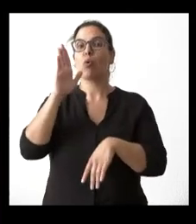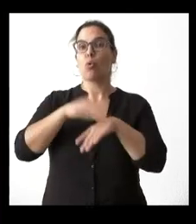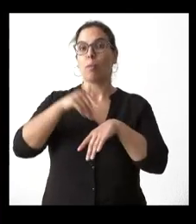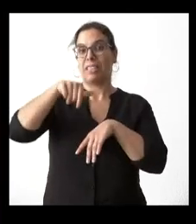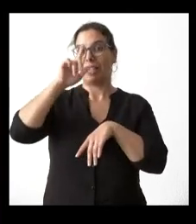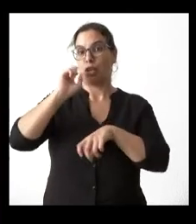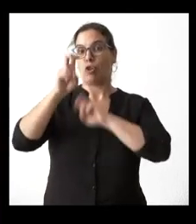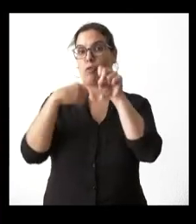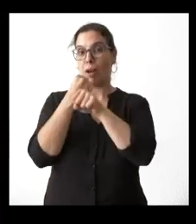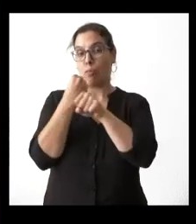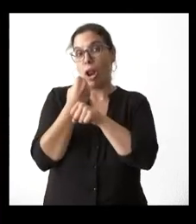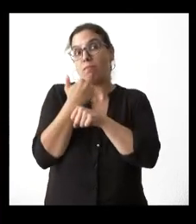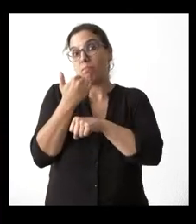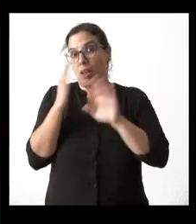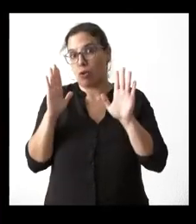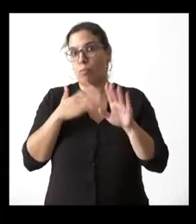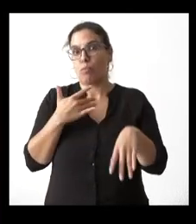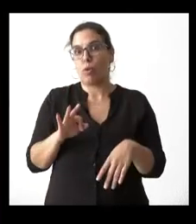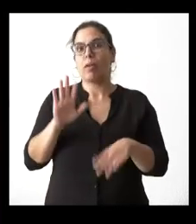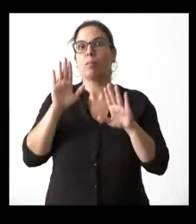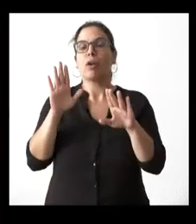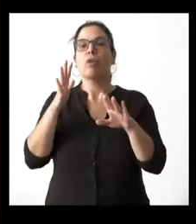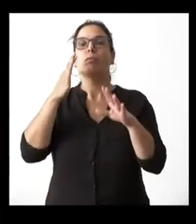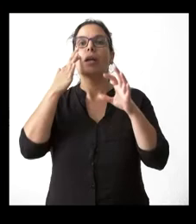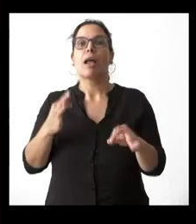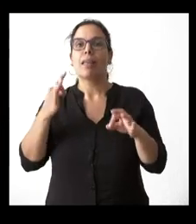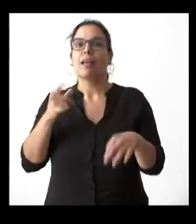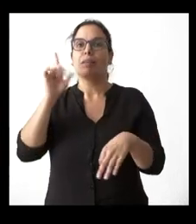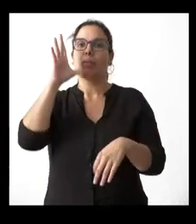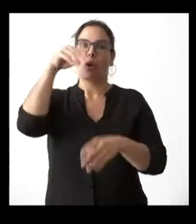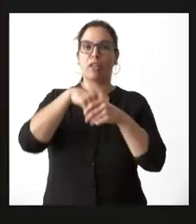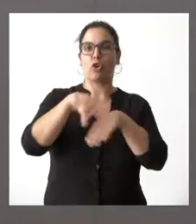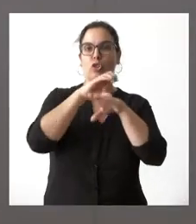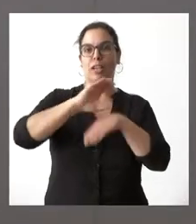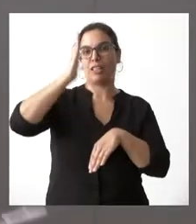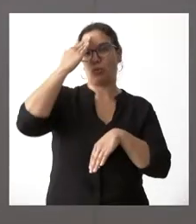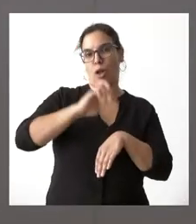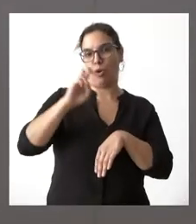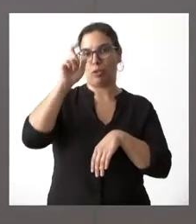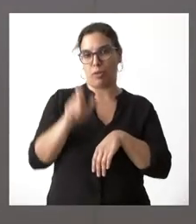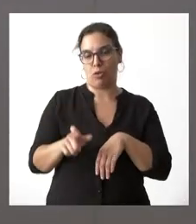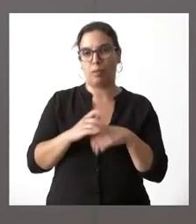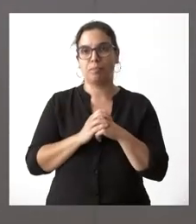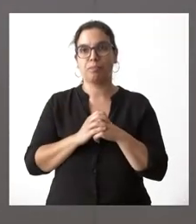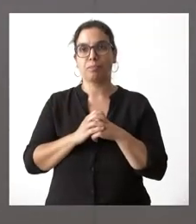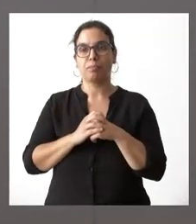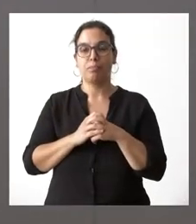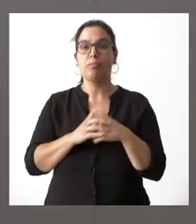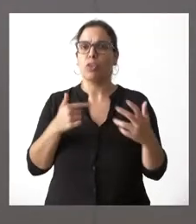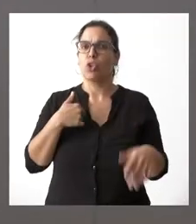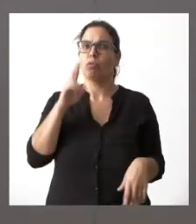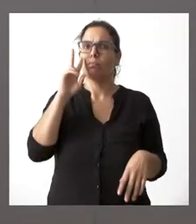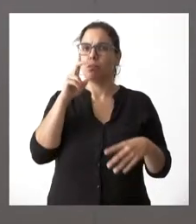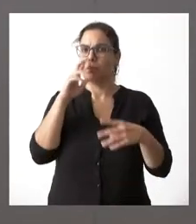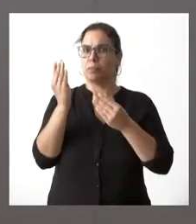parte o al cambio de titular en la consejería gracias pues sí aprecio esa voluntad de acuerdo